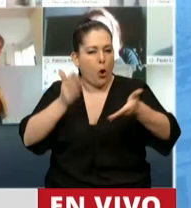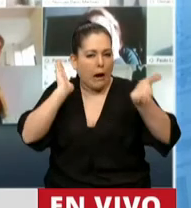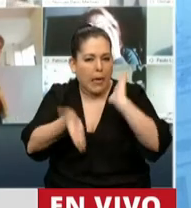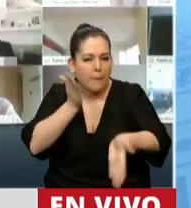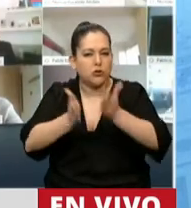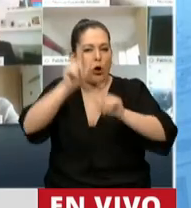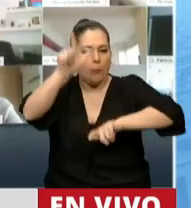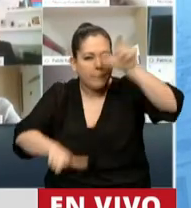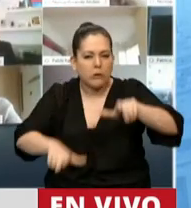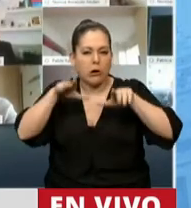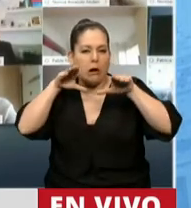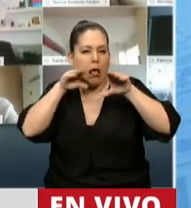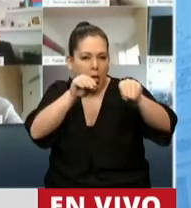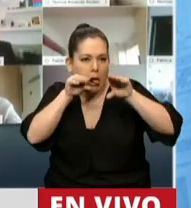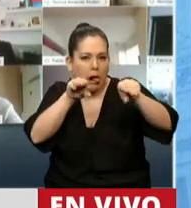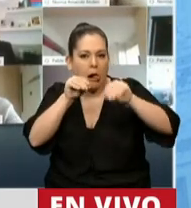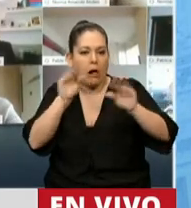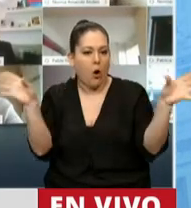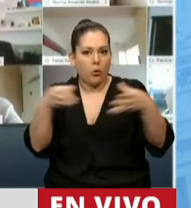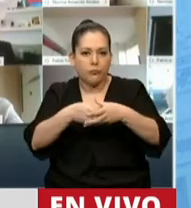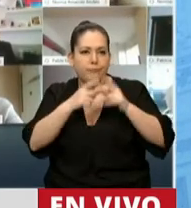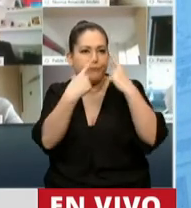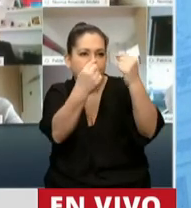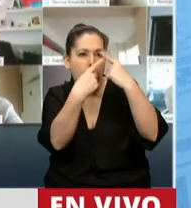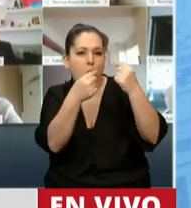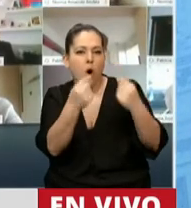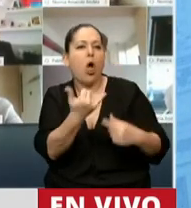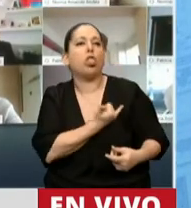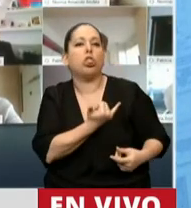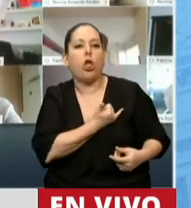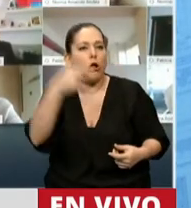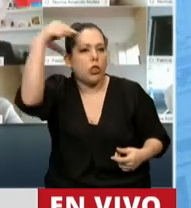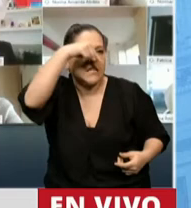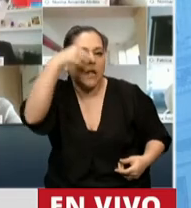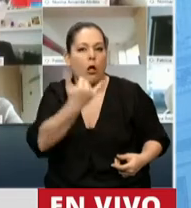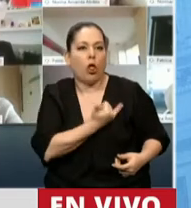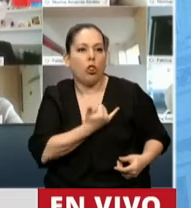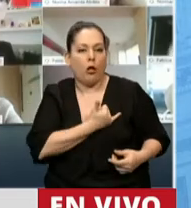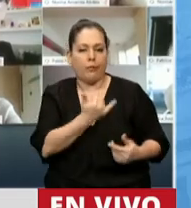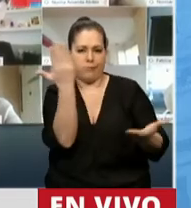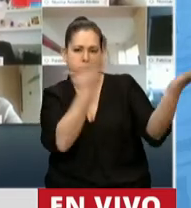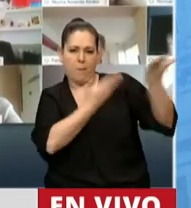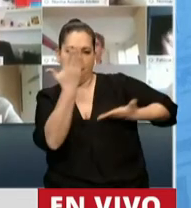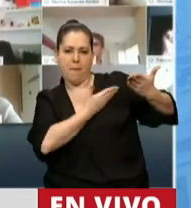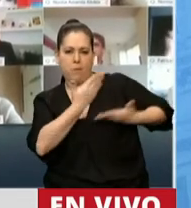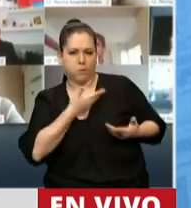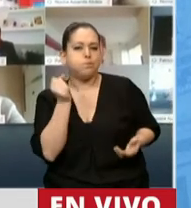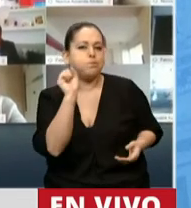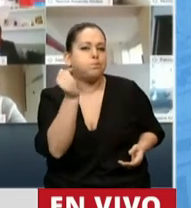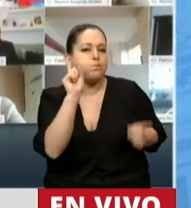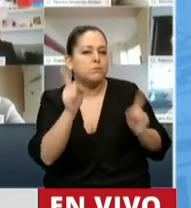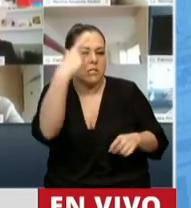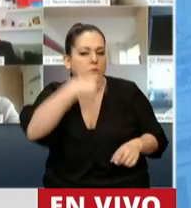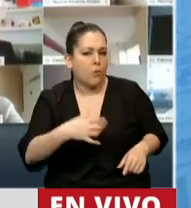todos los que manifestábamos en aquel momento por la aparición de Santiago por justicia. Y lo sufrí en carne propia